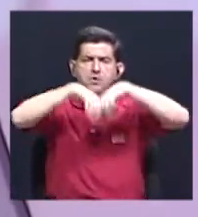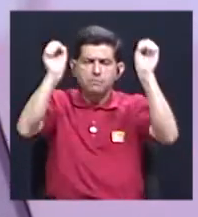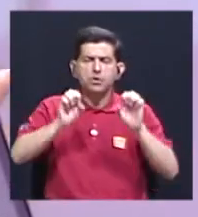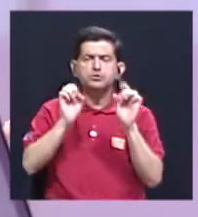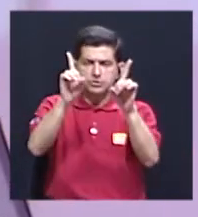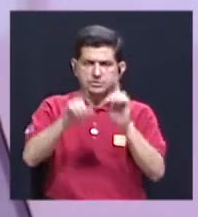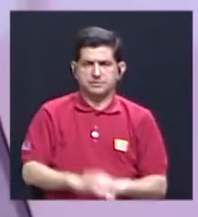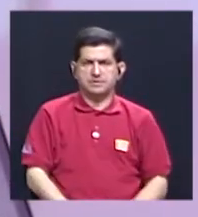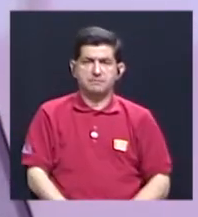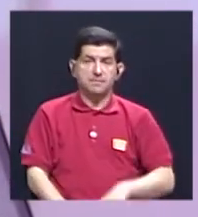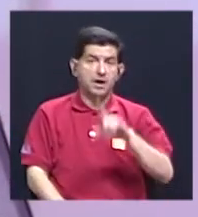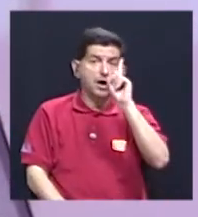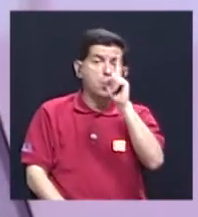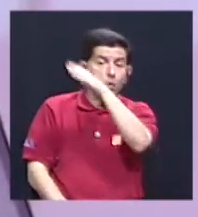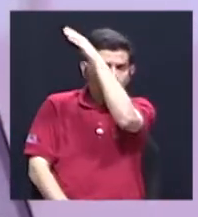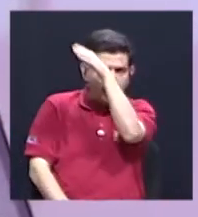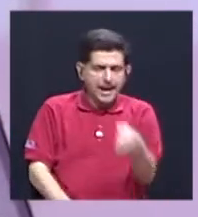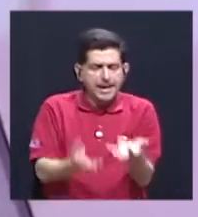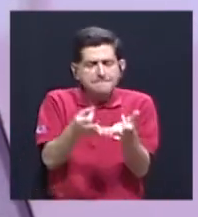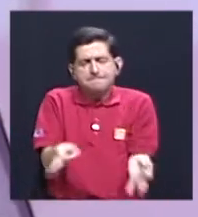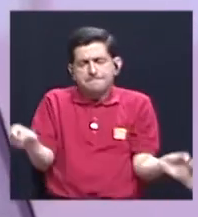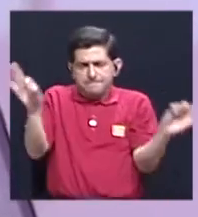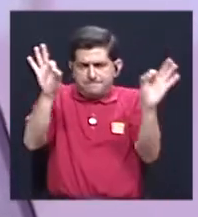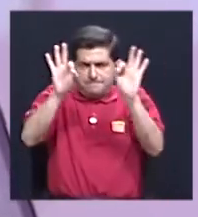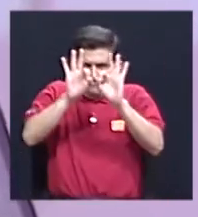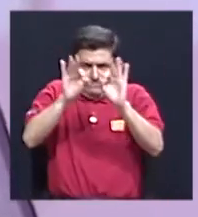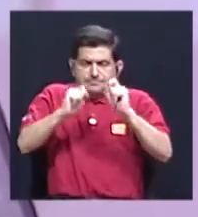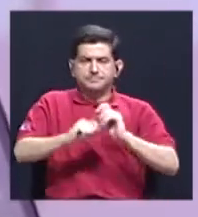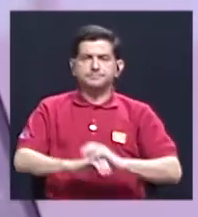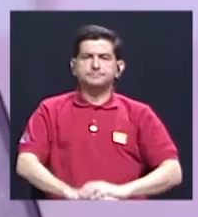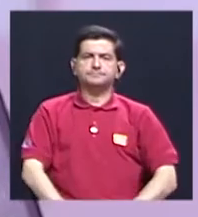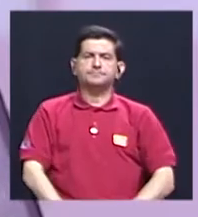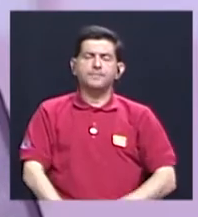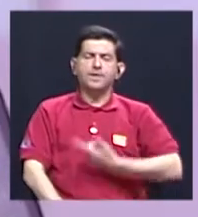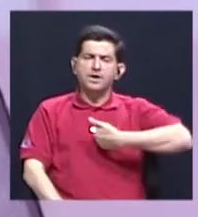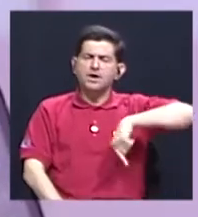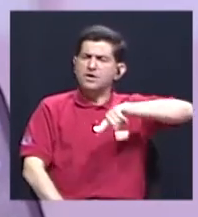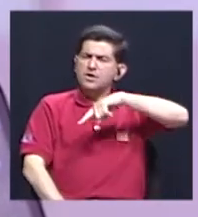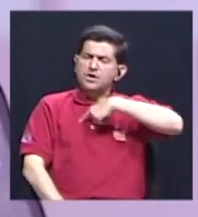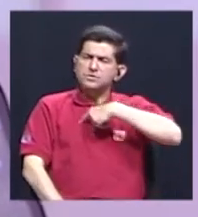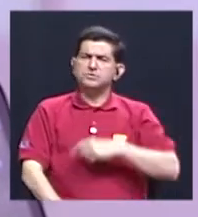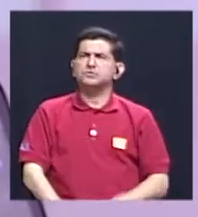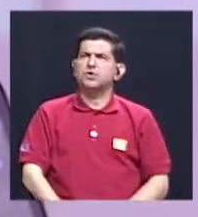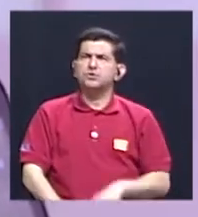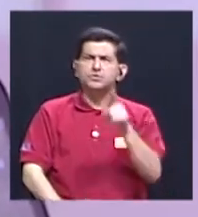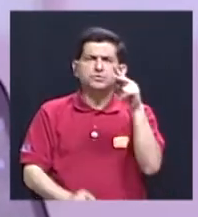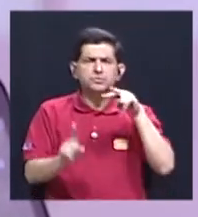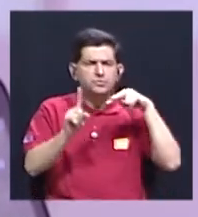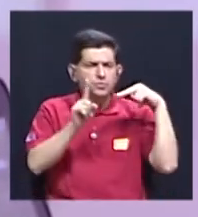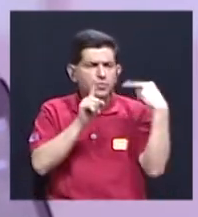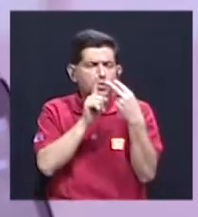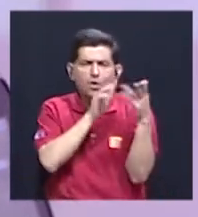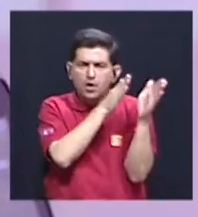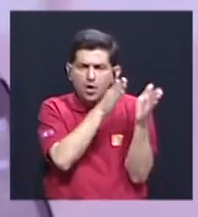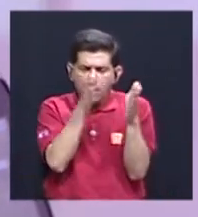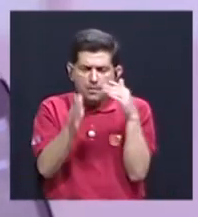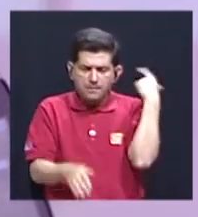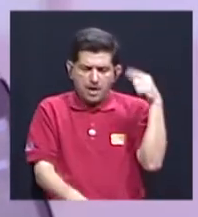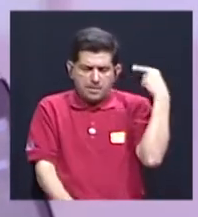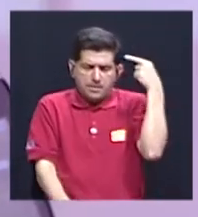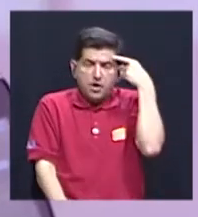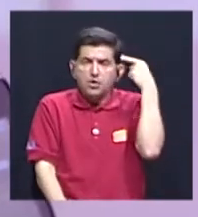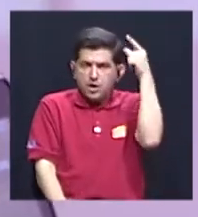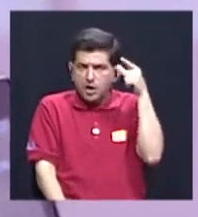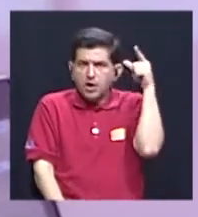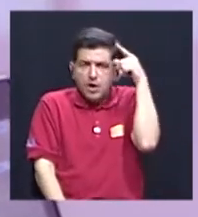educativo. Este es uno de los ejes fundamentales. Llegamos con una visión, con un plan de gobierno,